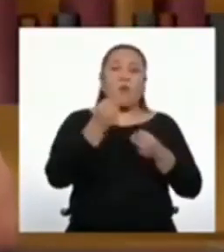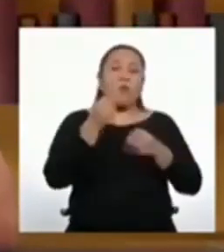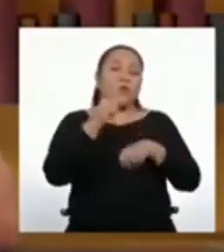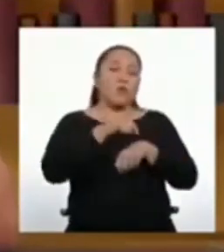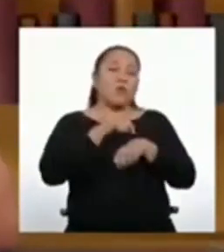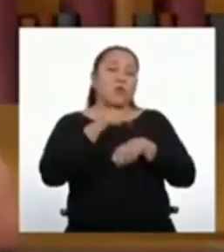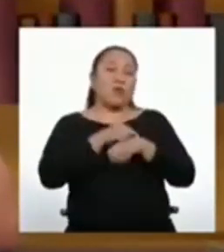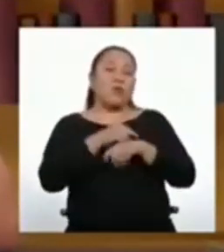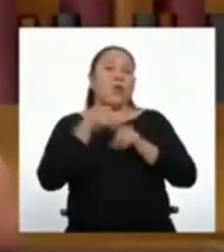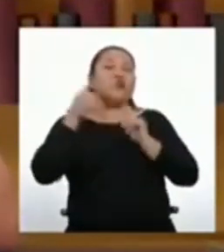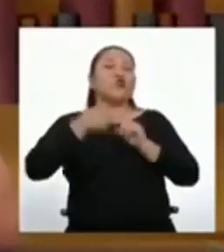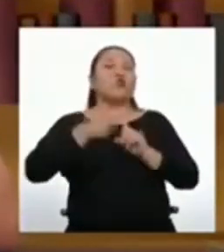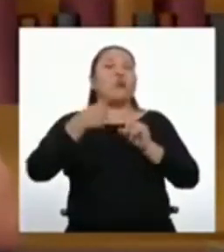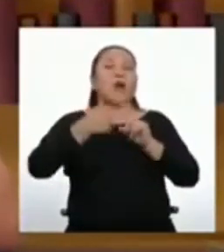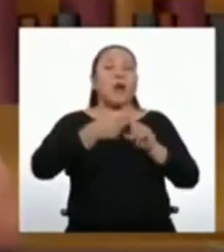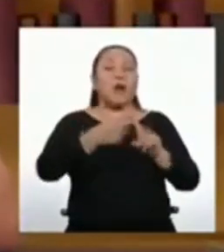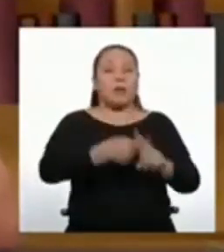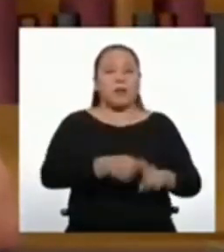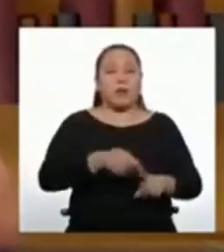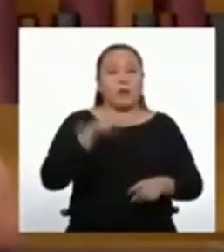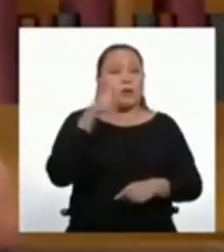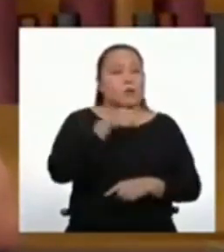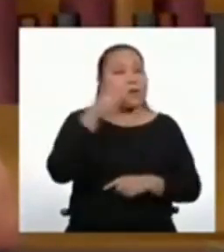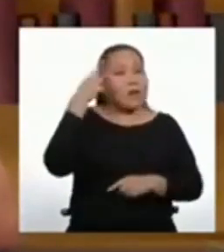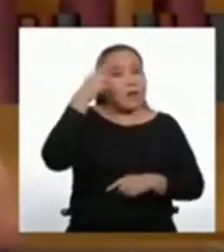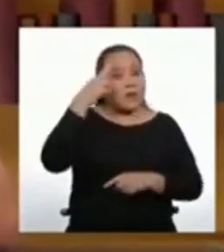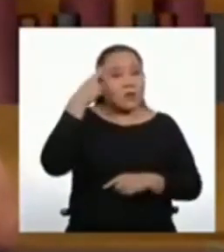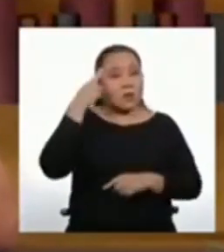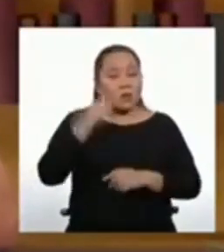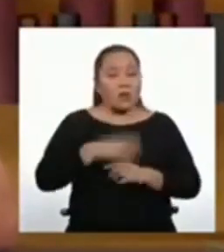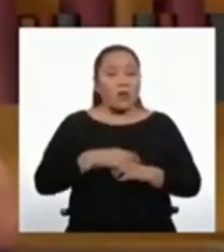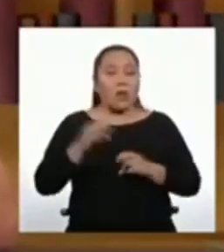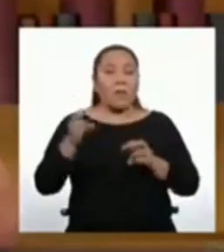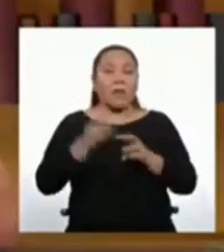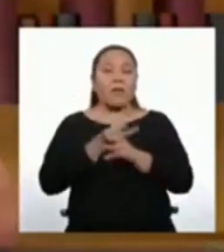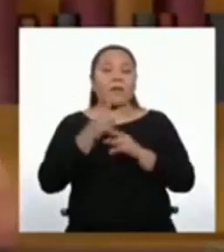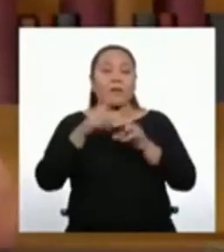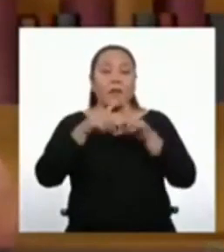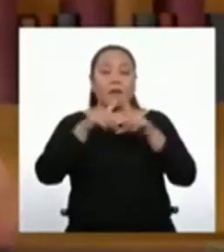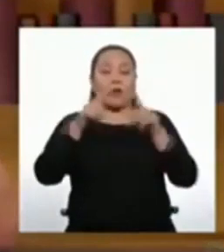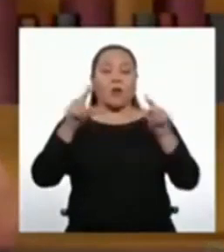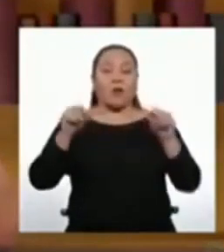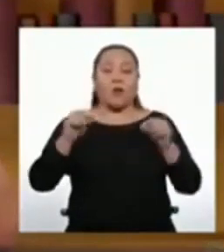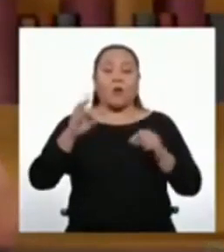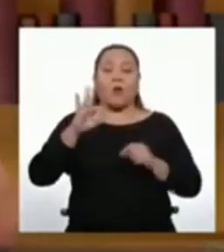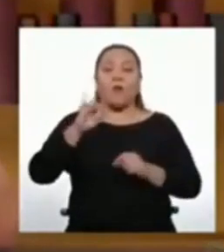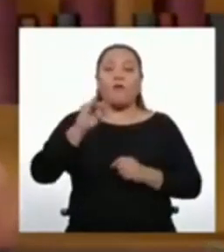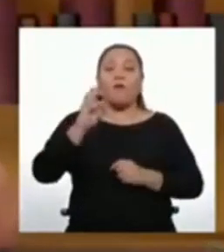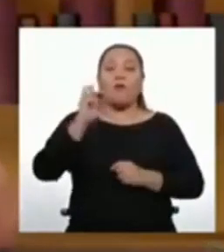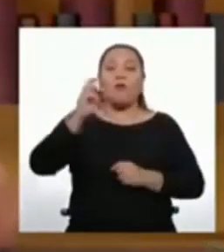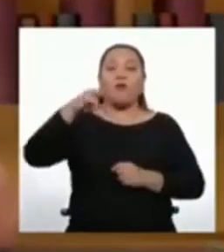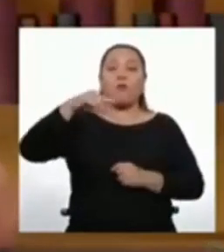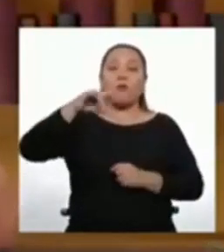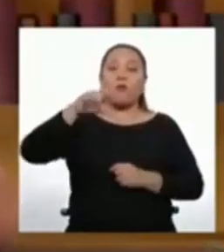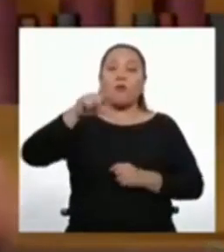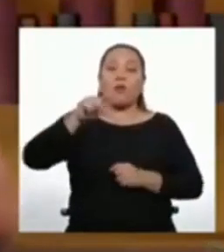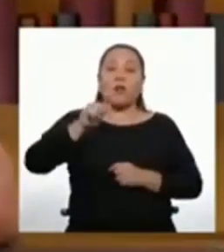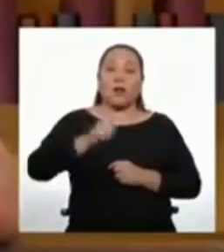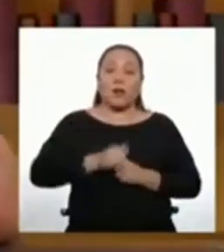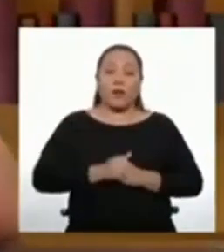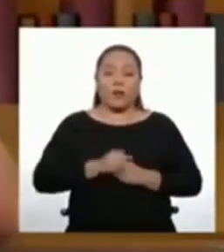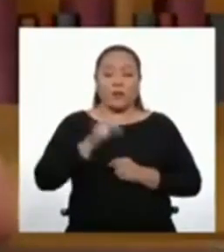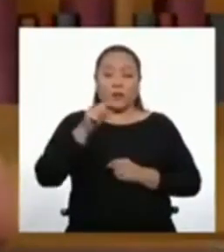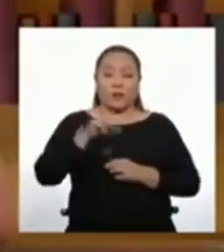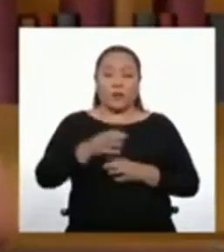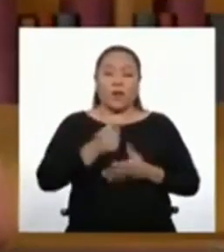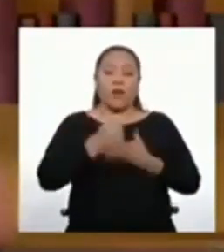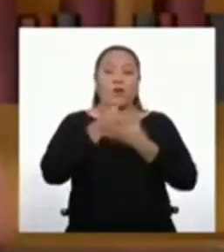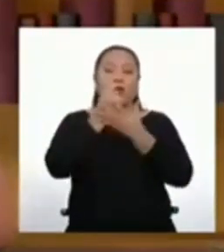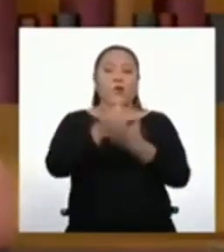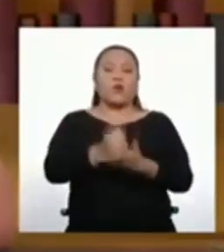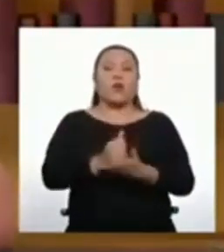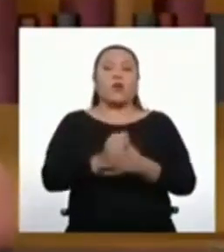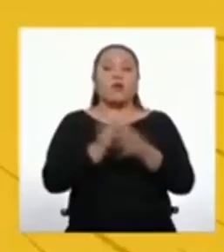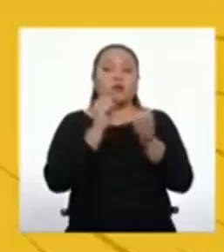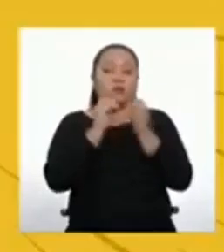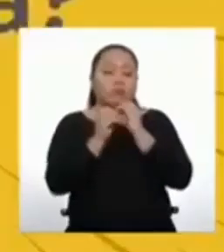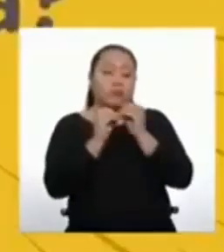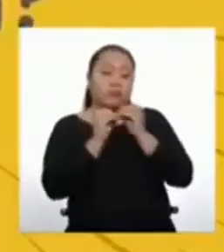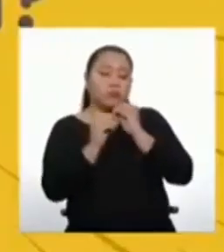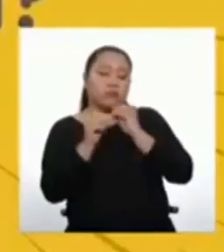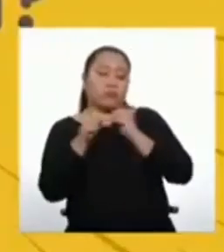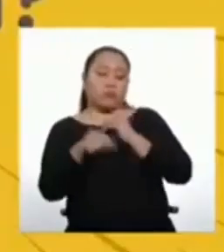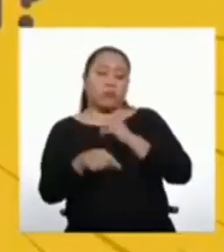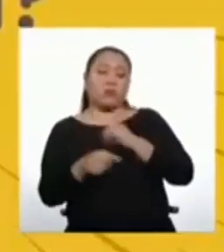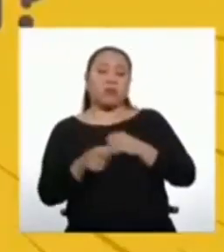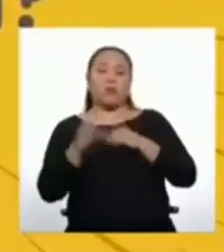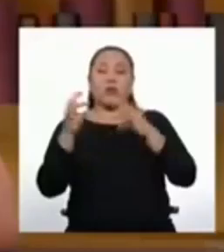sumando. Por eso, la matemática y una fórmula muy especial nos ayudará a hacer este cálculo de manera más rápida.